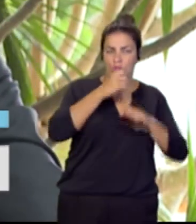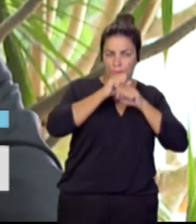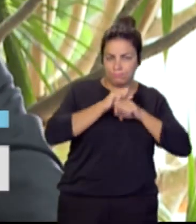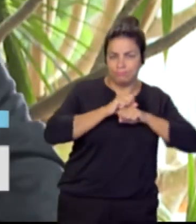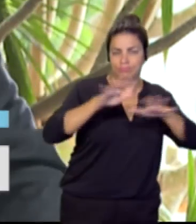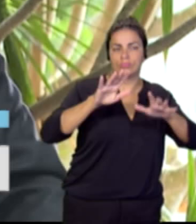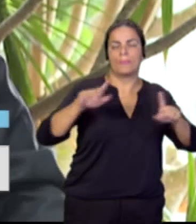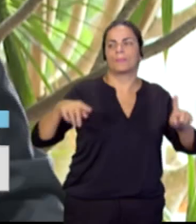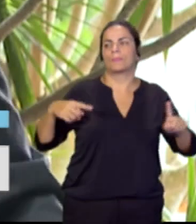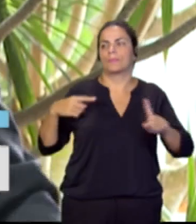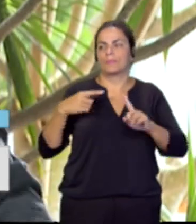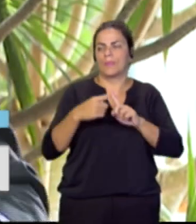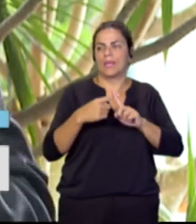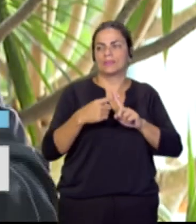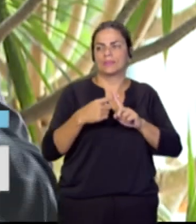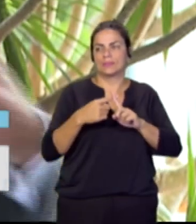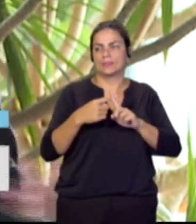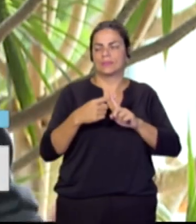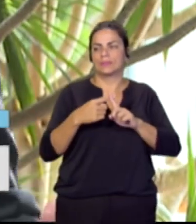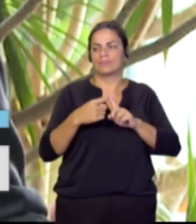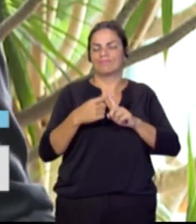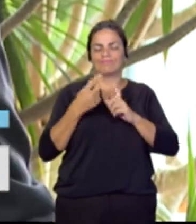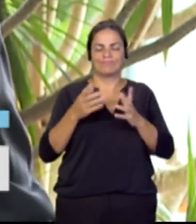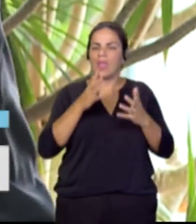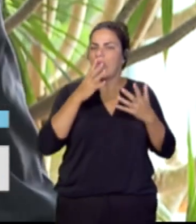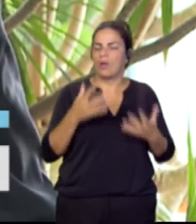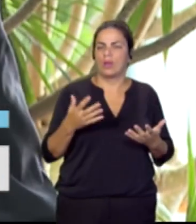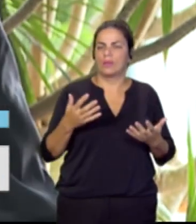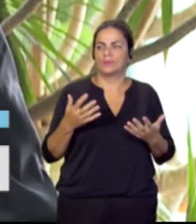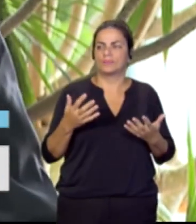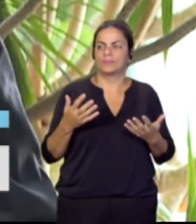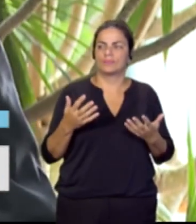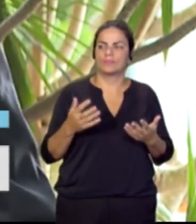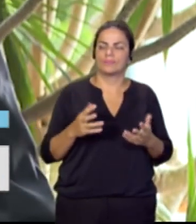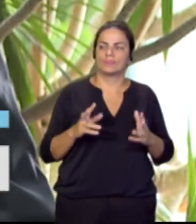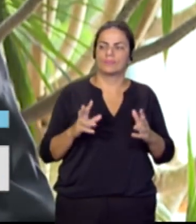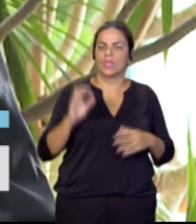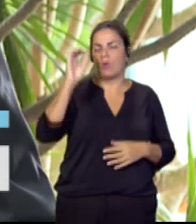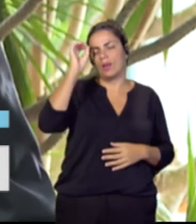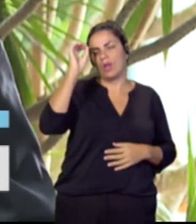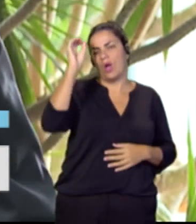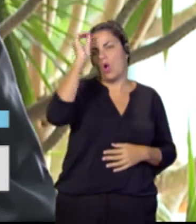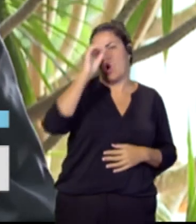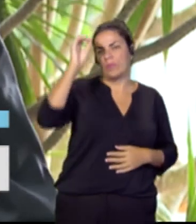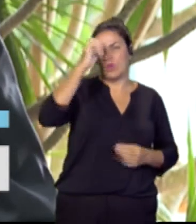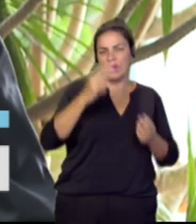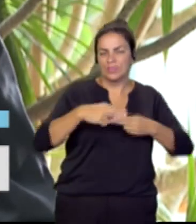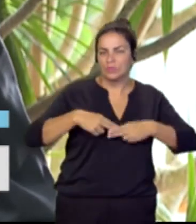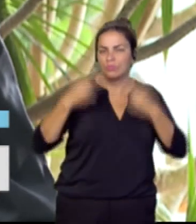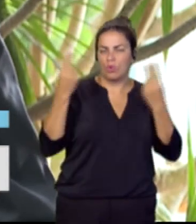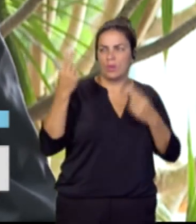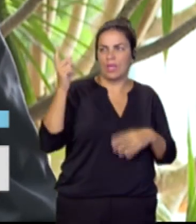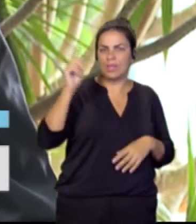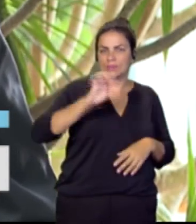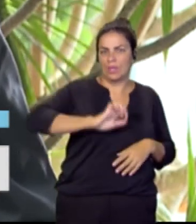de esta contaminación de las opiniones públicas europeas